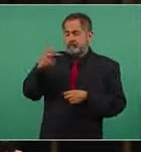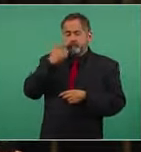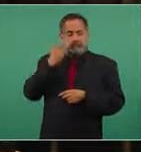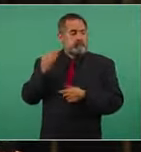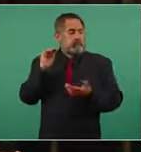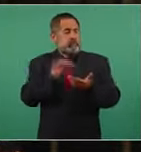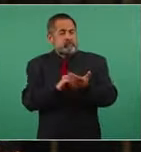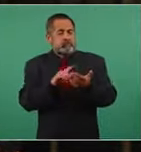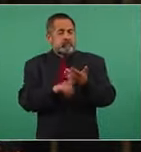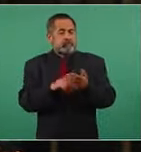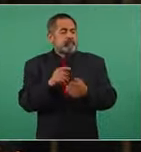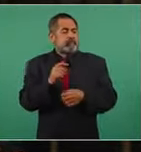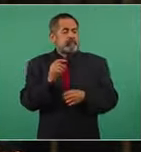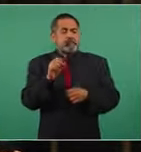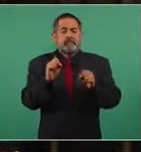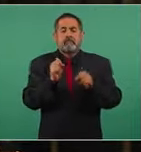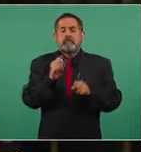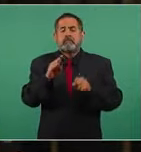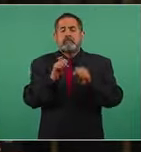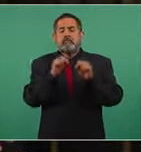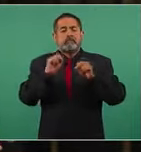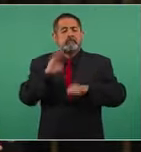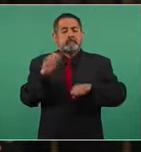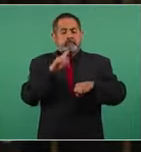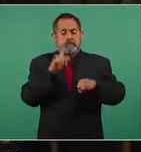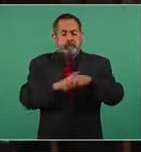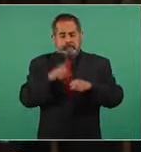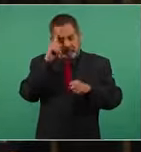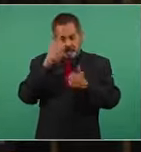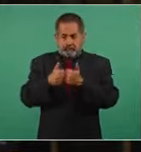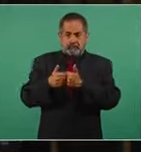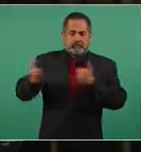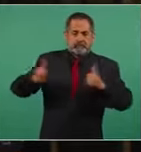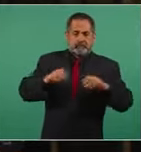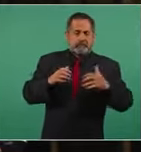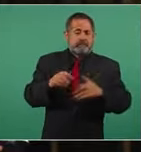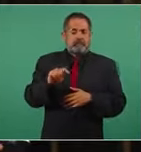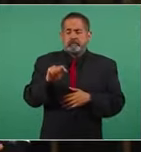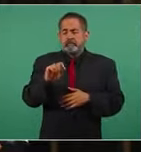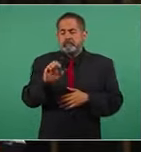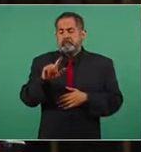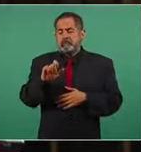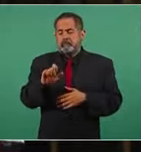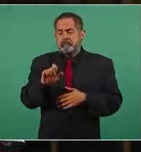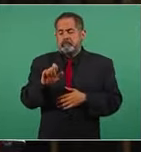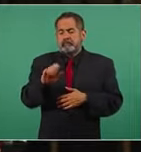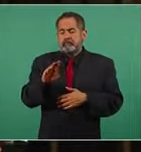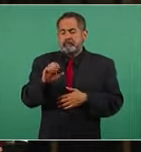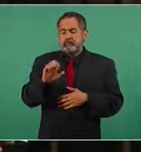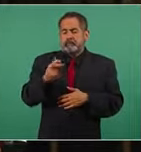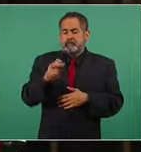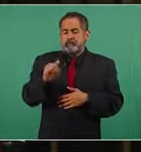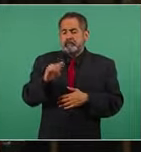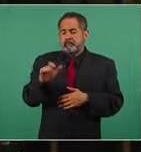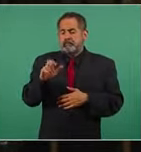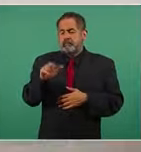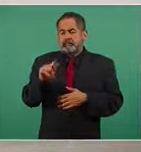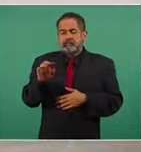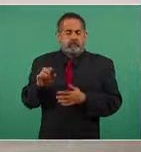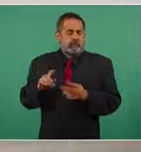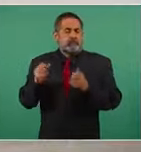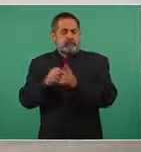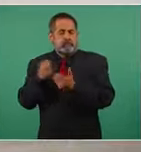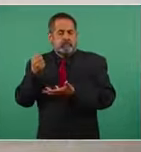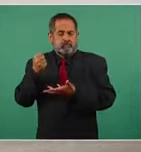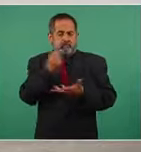de creación del subsistema federal descentralizado del telebachillerato comunitario y se asignen los recursos para su